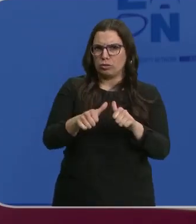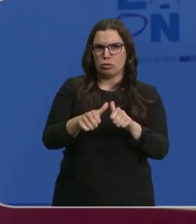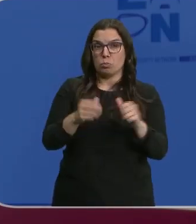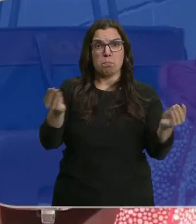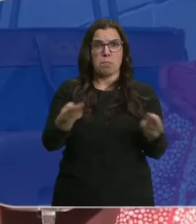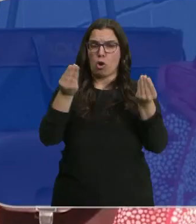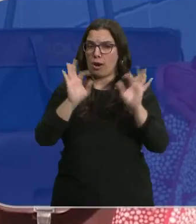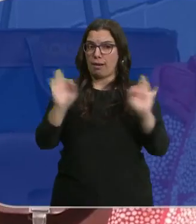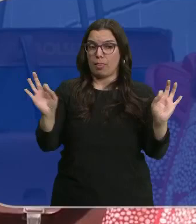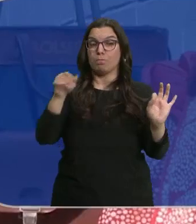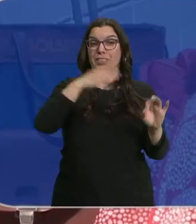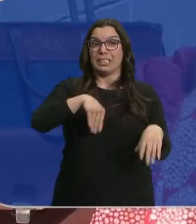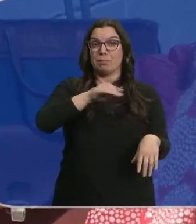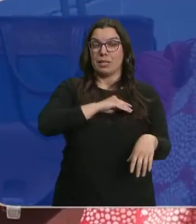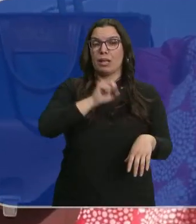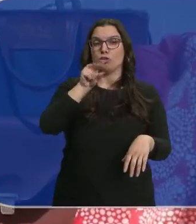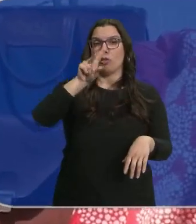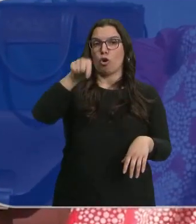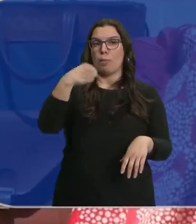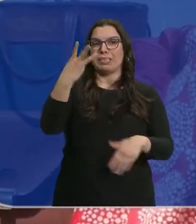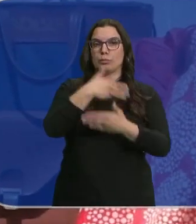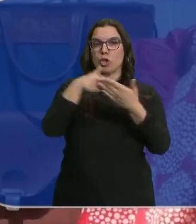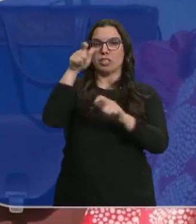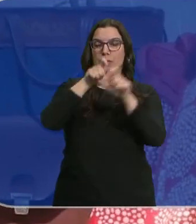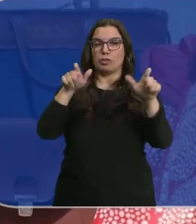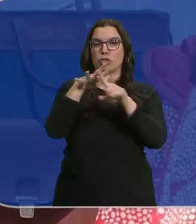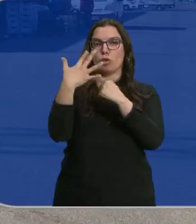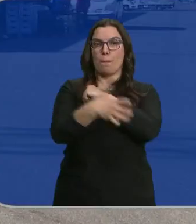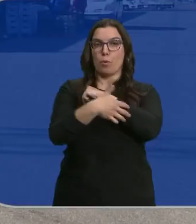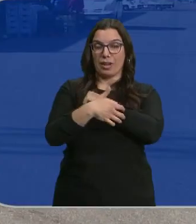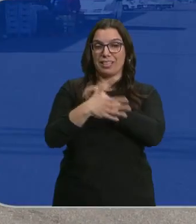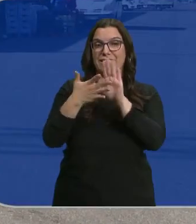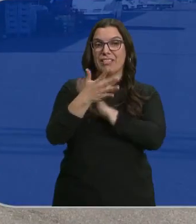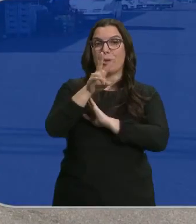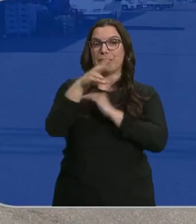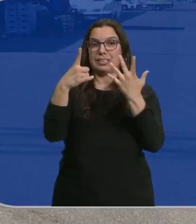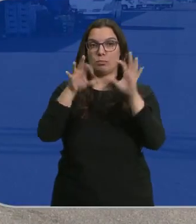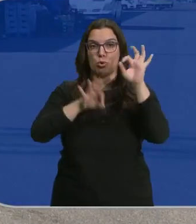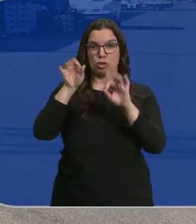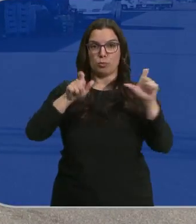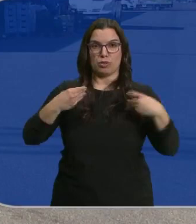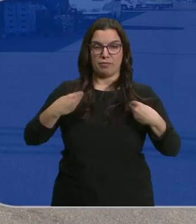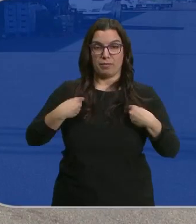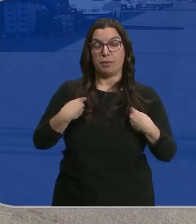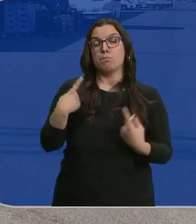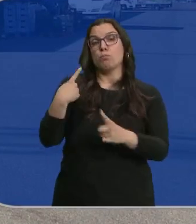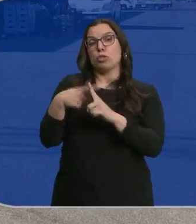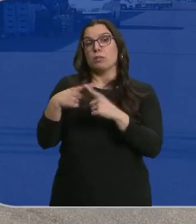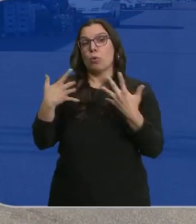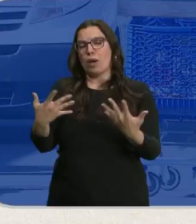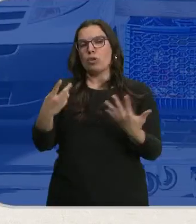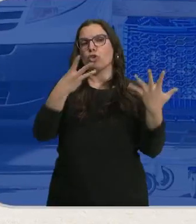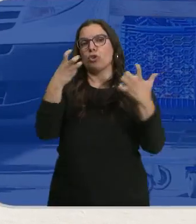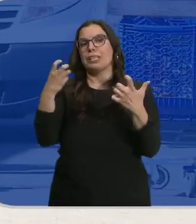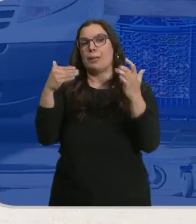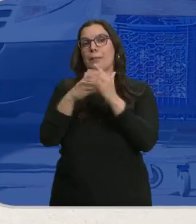no ha mejorado. En España hay 12,3 millones de personas en situación de pobreza, un 26%. La parte positiva es que son